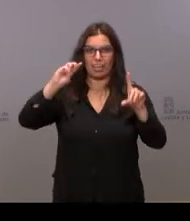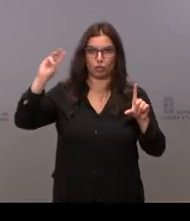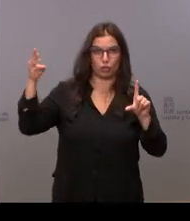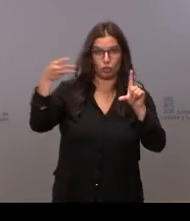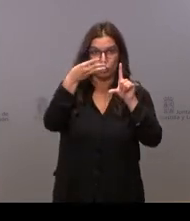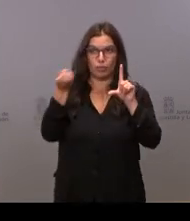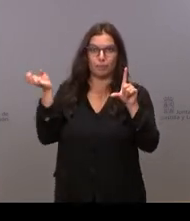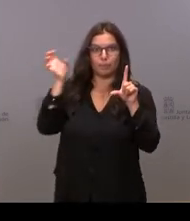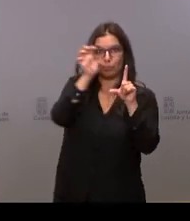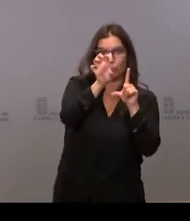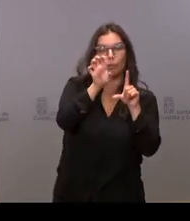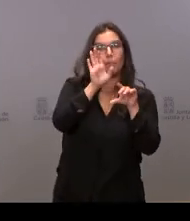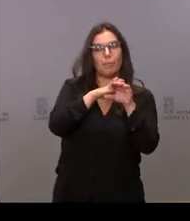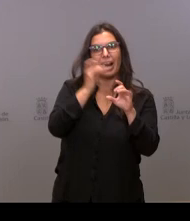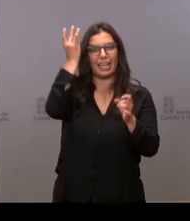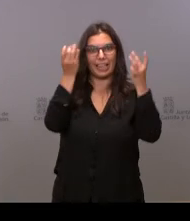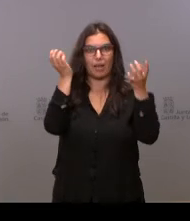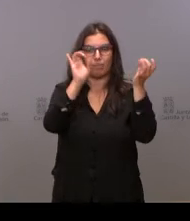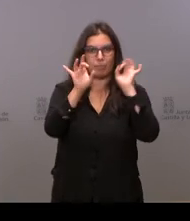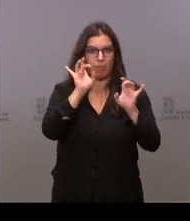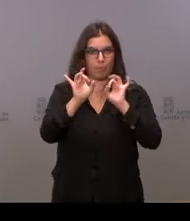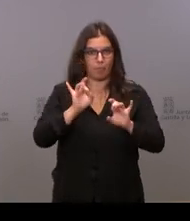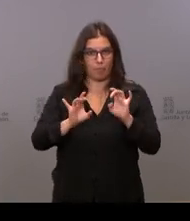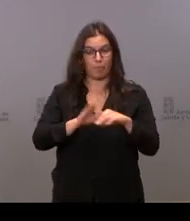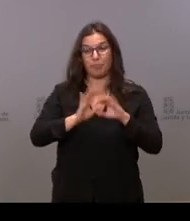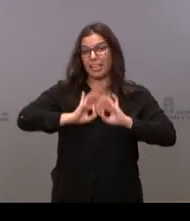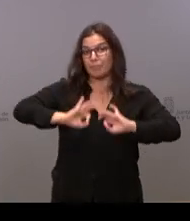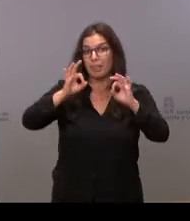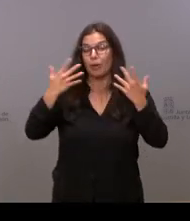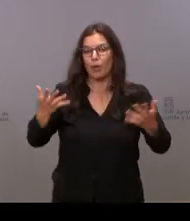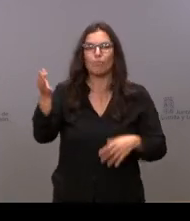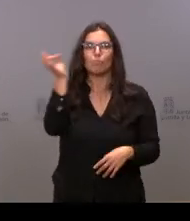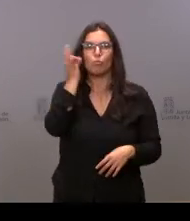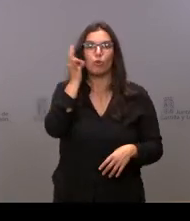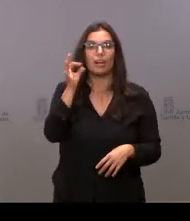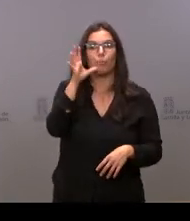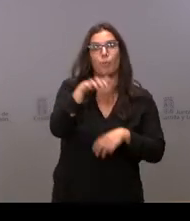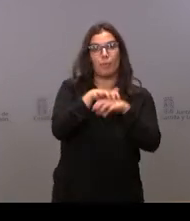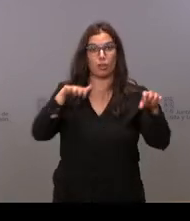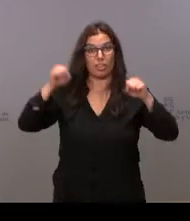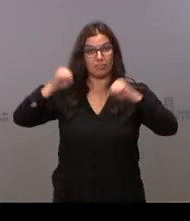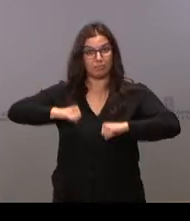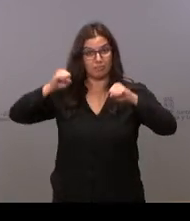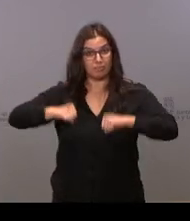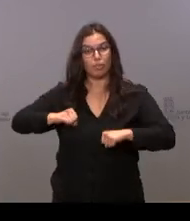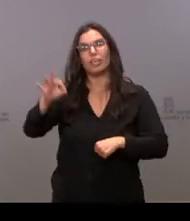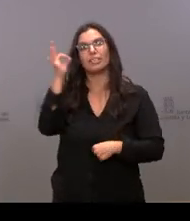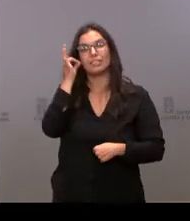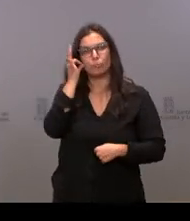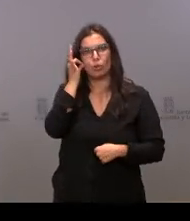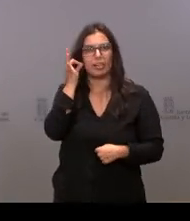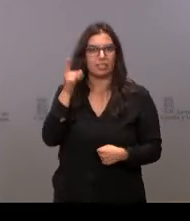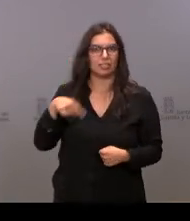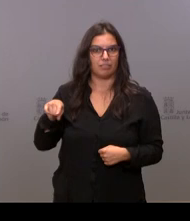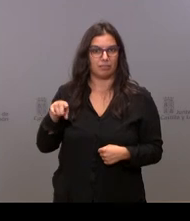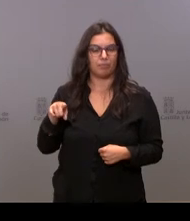beneficiar especialmente a las mujeres que son mayoría entre las personas mayores que viven solas y